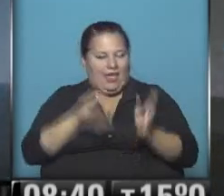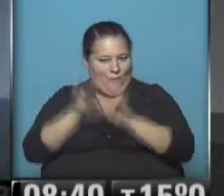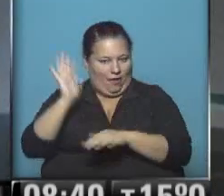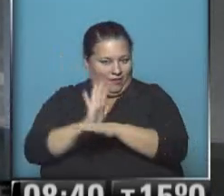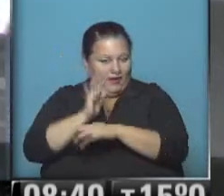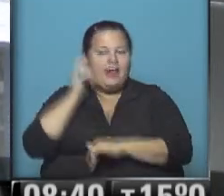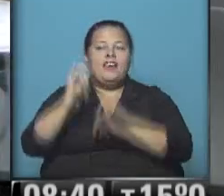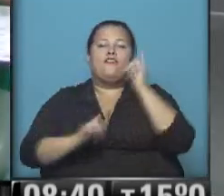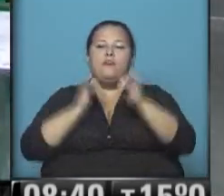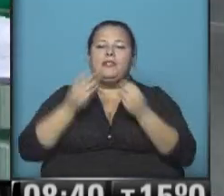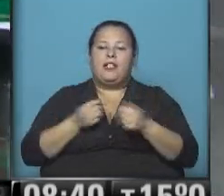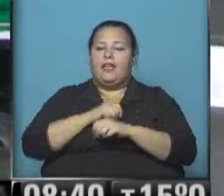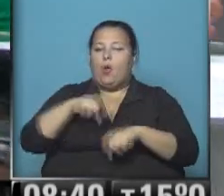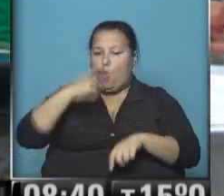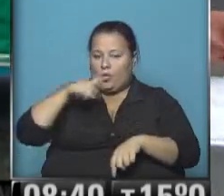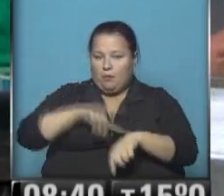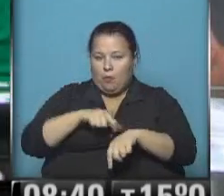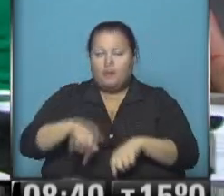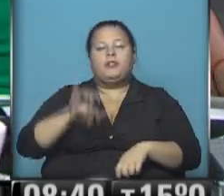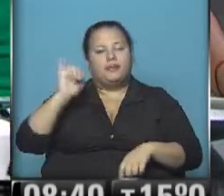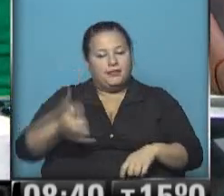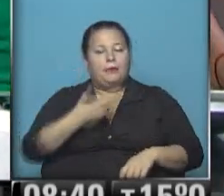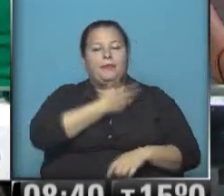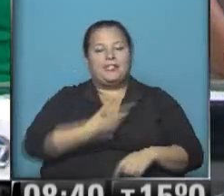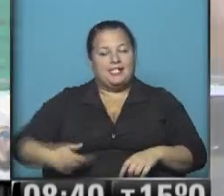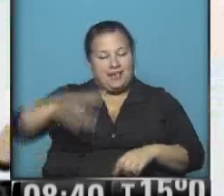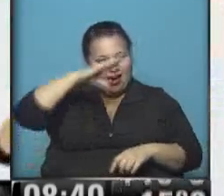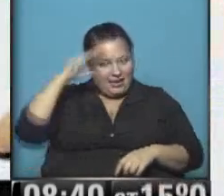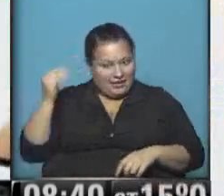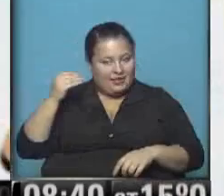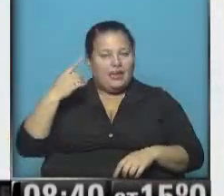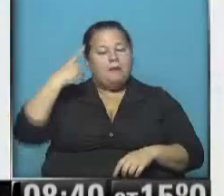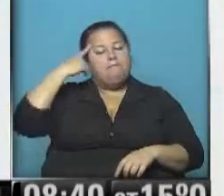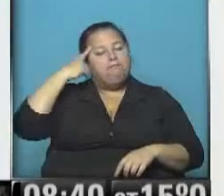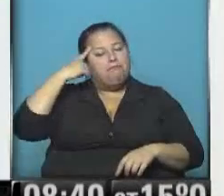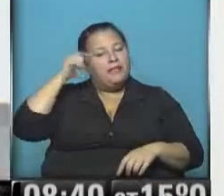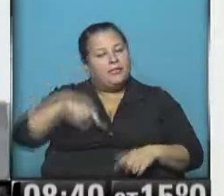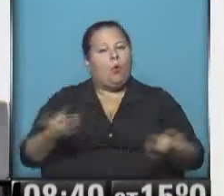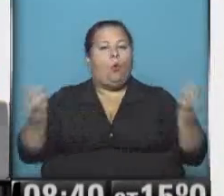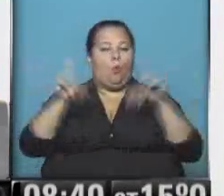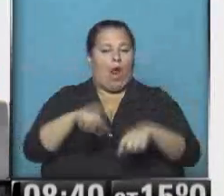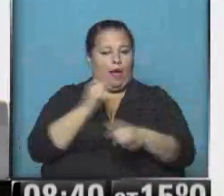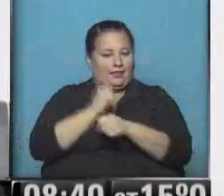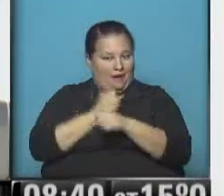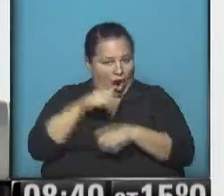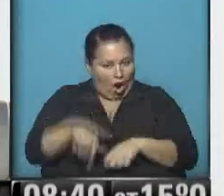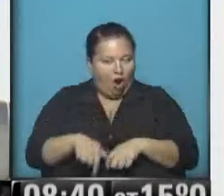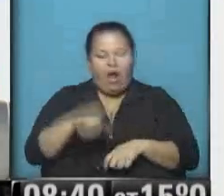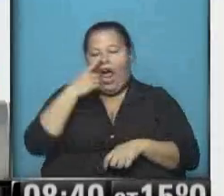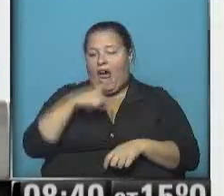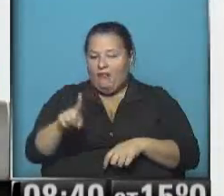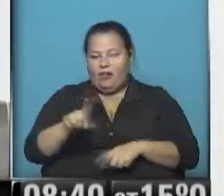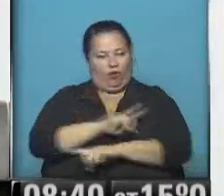Y tenemos información de última hora. Así es, la Presidenta Cristina Fernández tenía pensado retomar su actividad hoy, finalmente